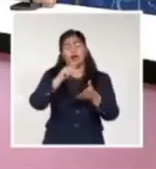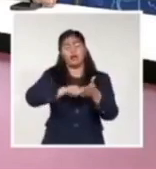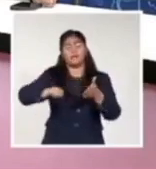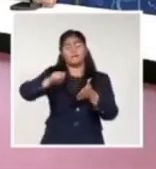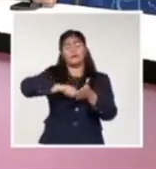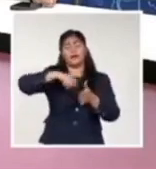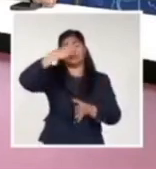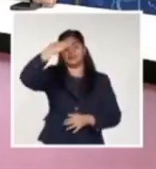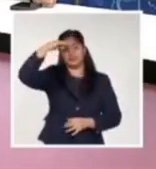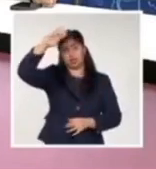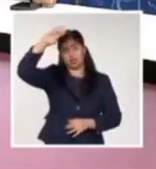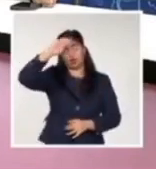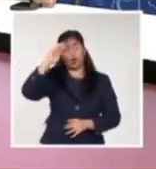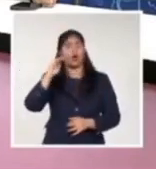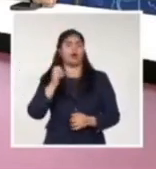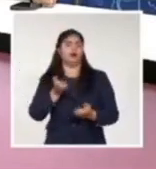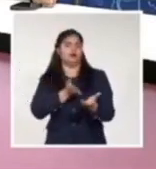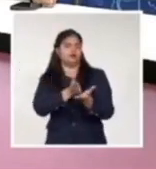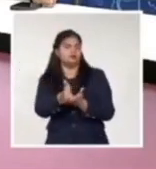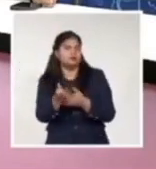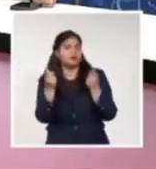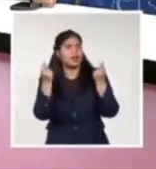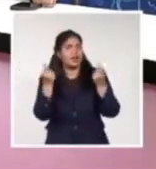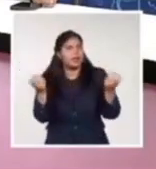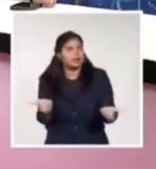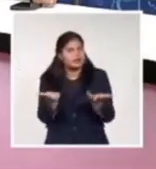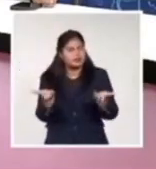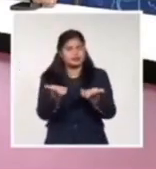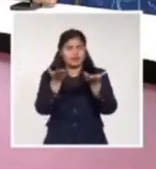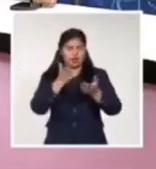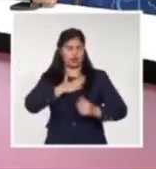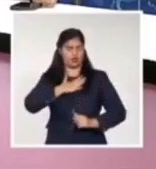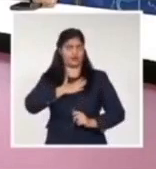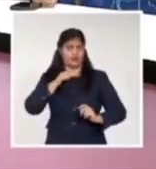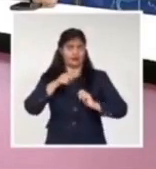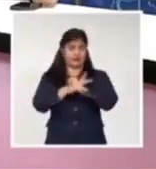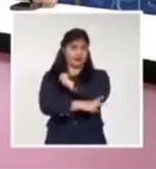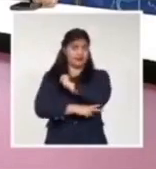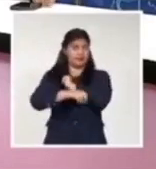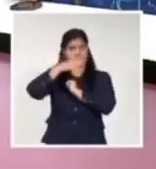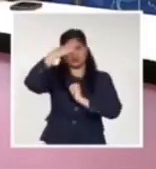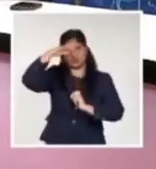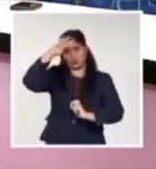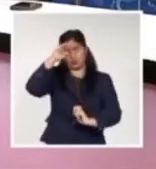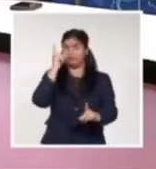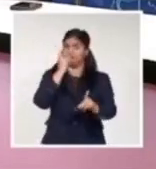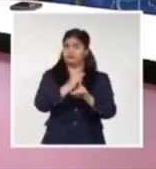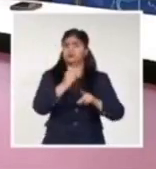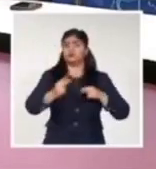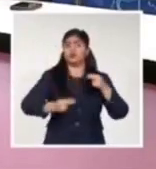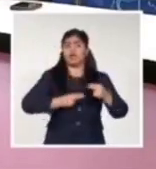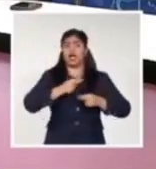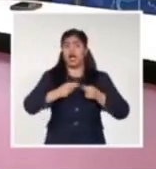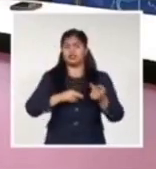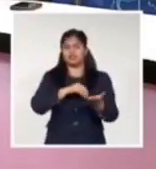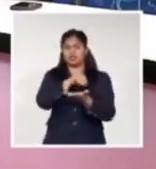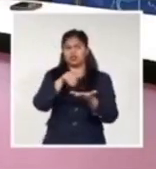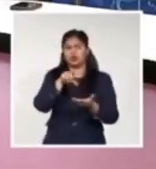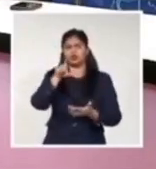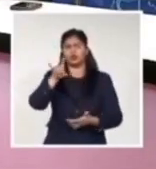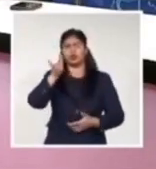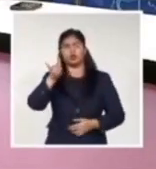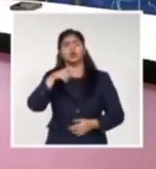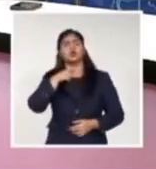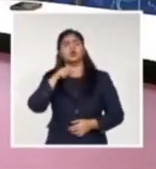en la consecución de los objetivos de desarrollo sostenible durante una cita que tiene lugar en cuenca cuenca precisamente